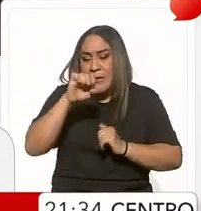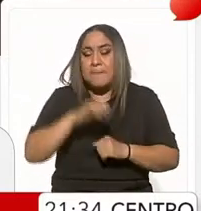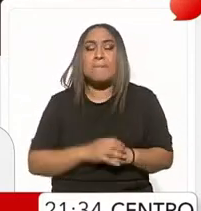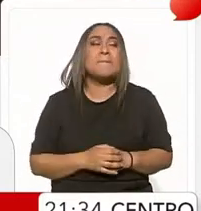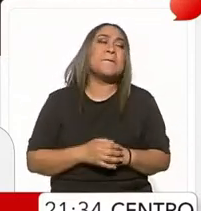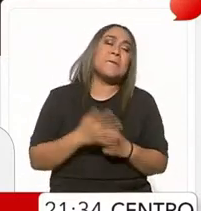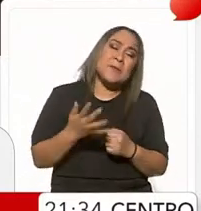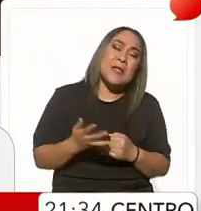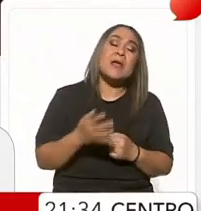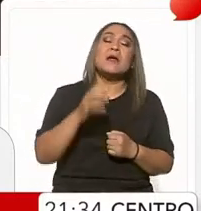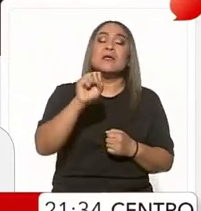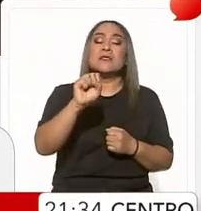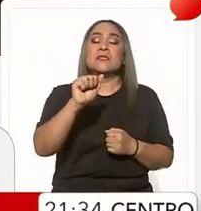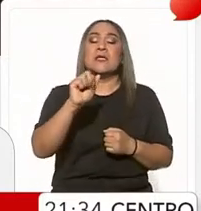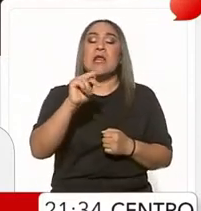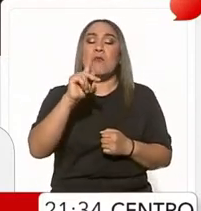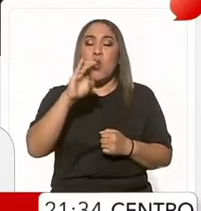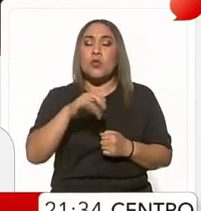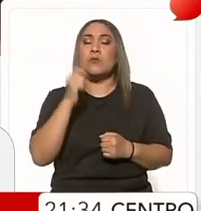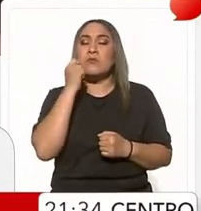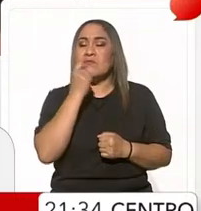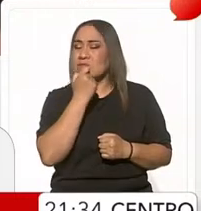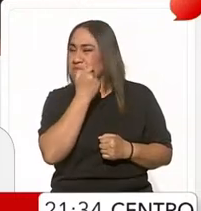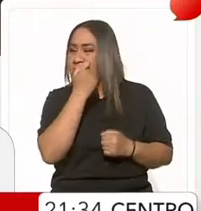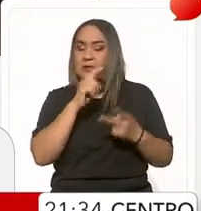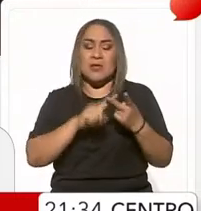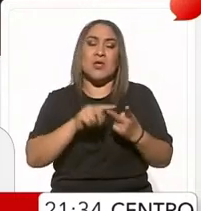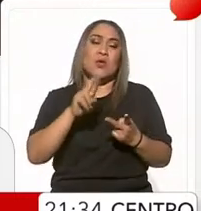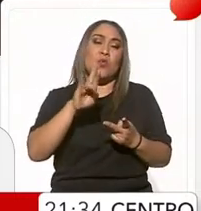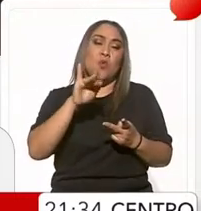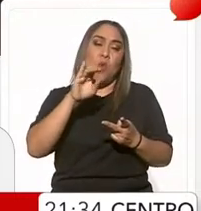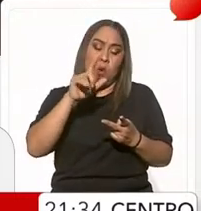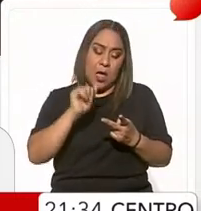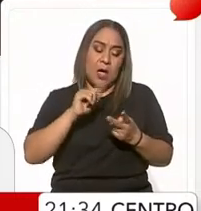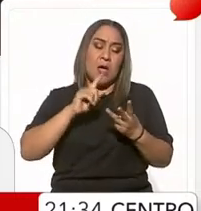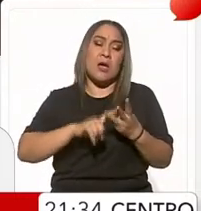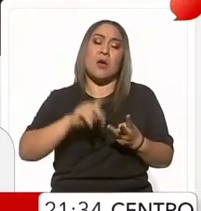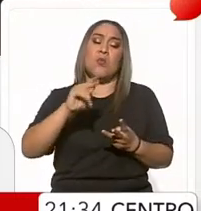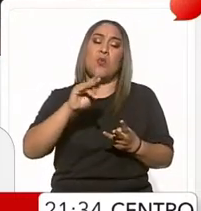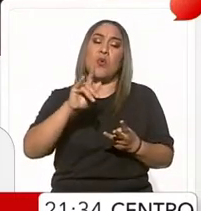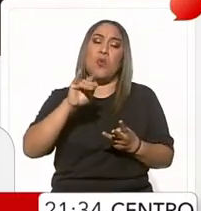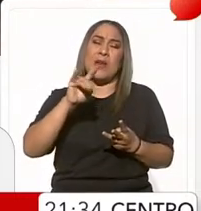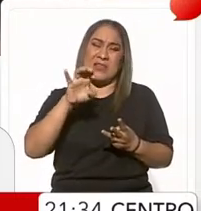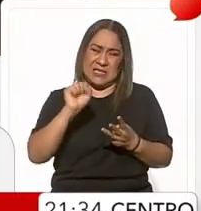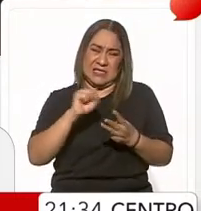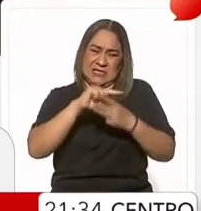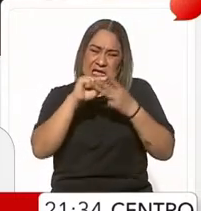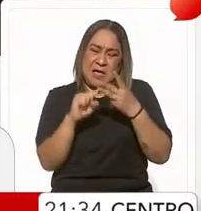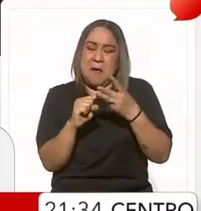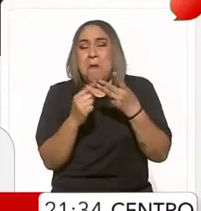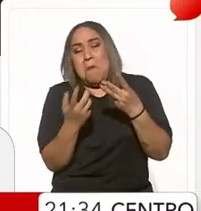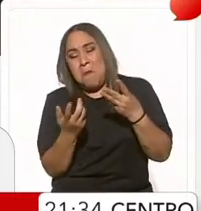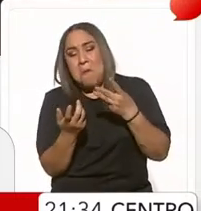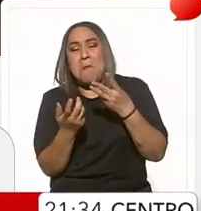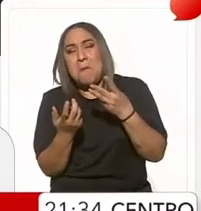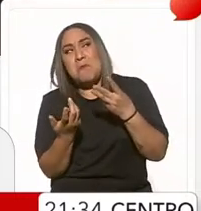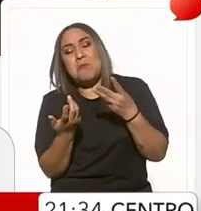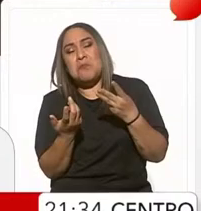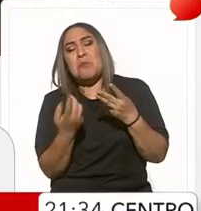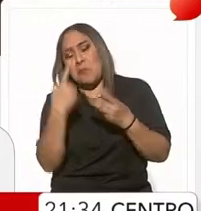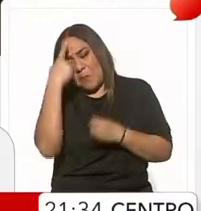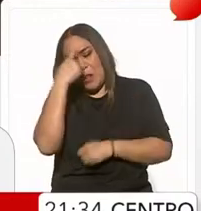precisamente sarampión, rubiola, poliomielitis, han sido de estas enfermedades que tienen, estamos de alguna forma también